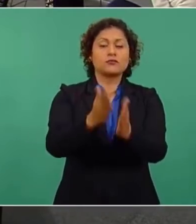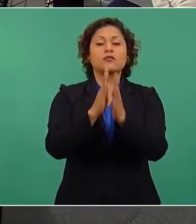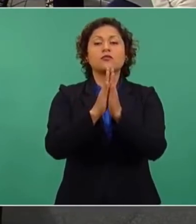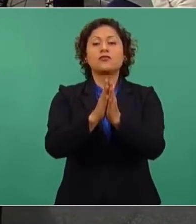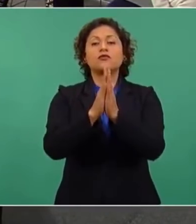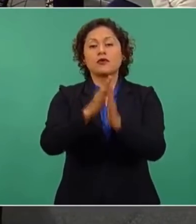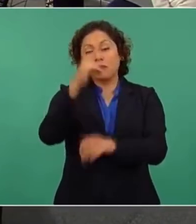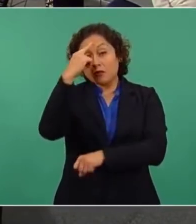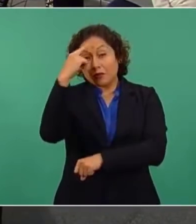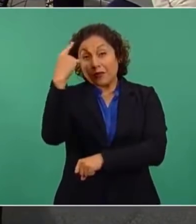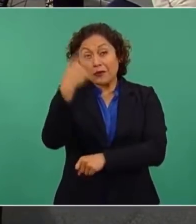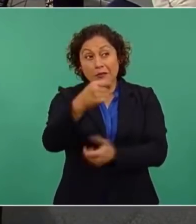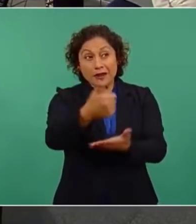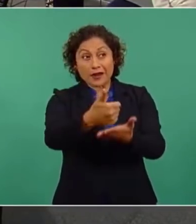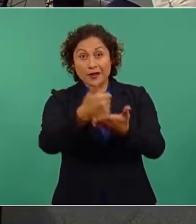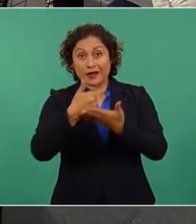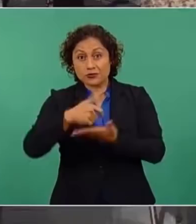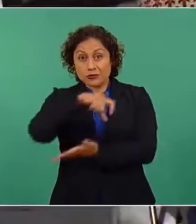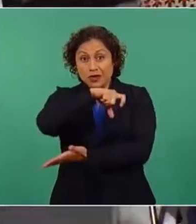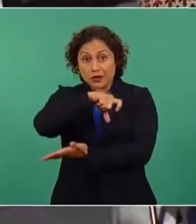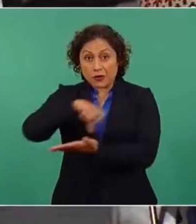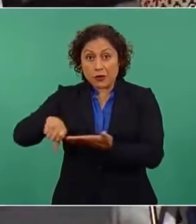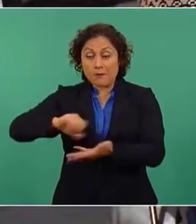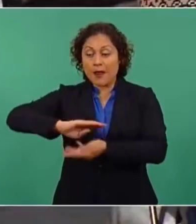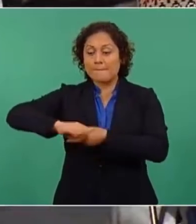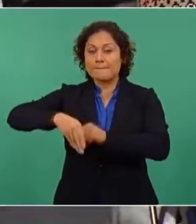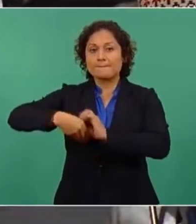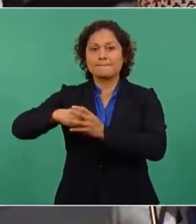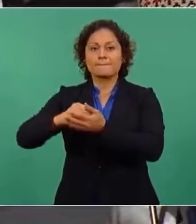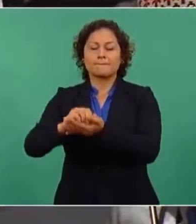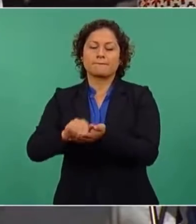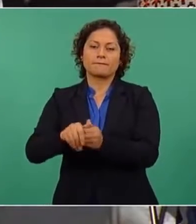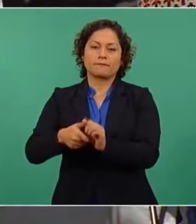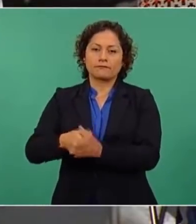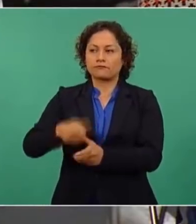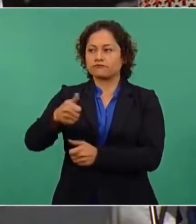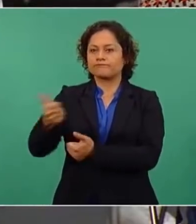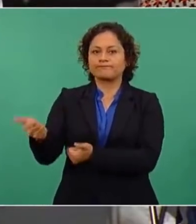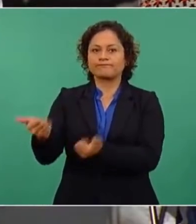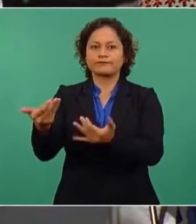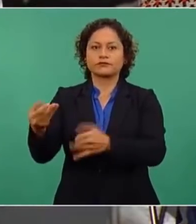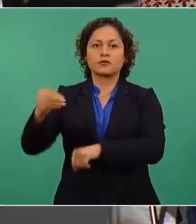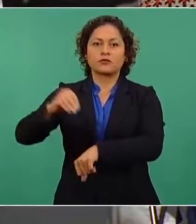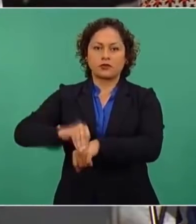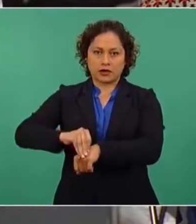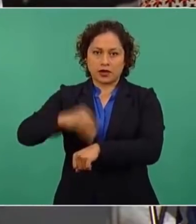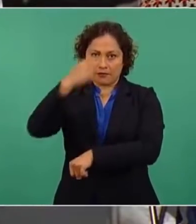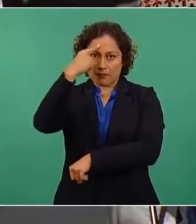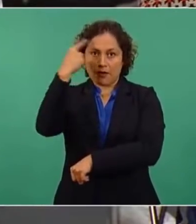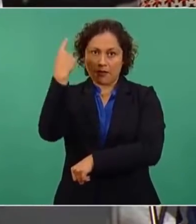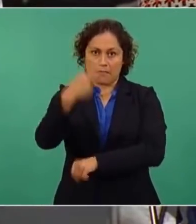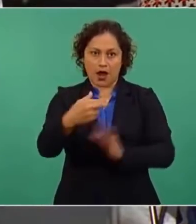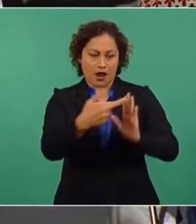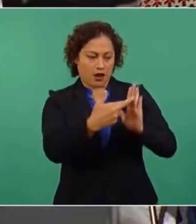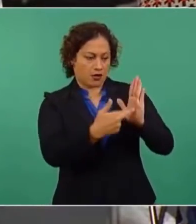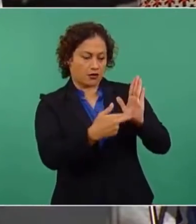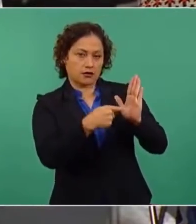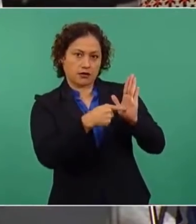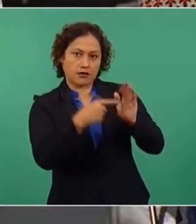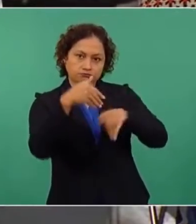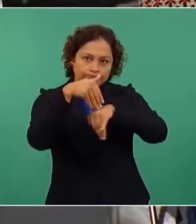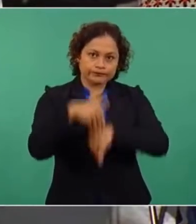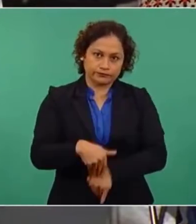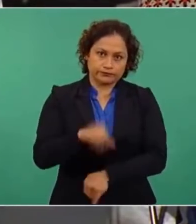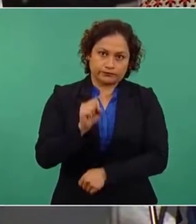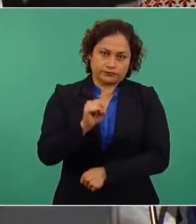portátiles que servirán para atender la primera recomendación del sector salud, que es lavarse las manos. La gran